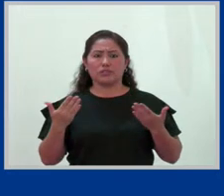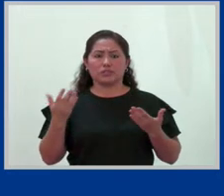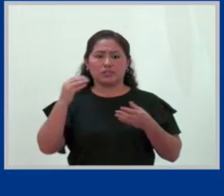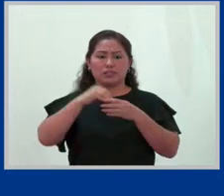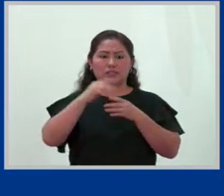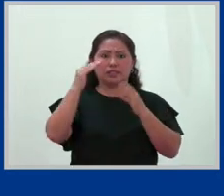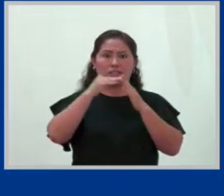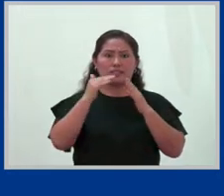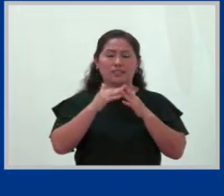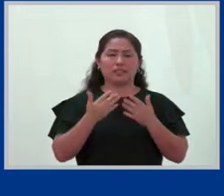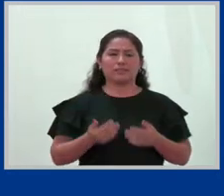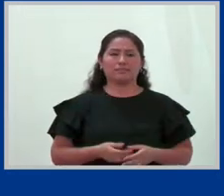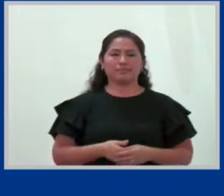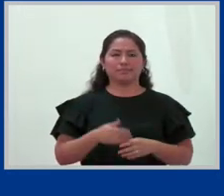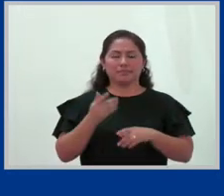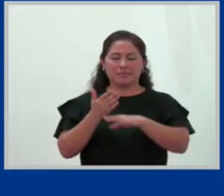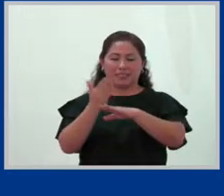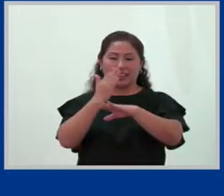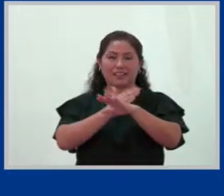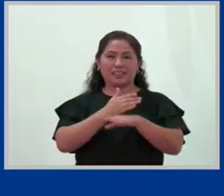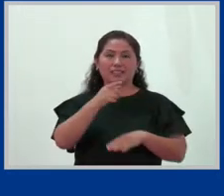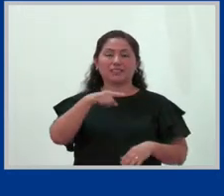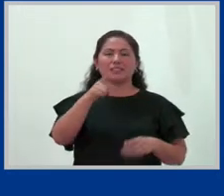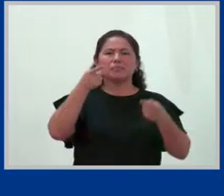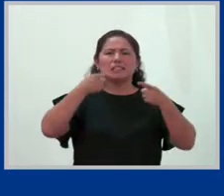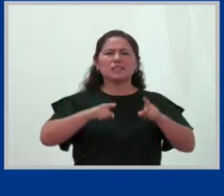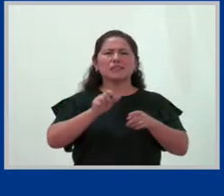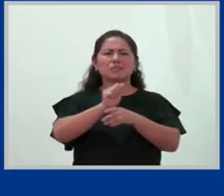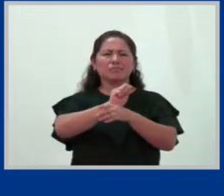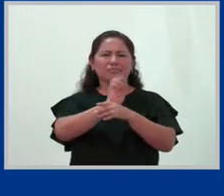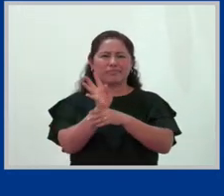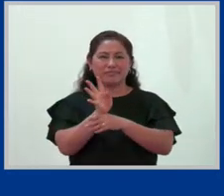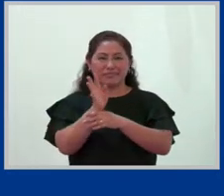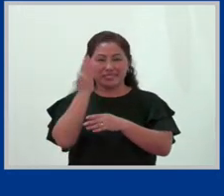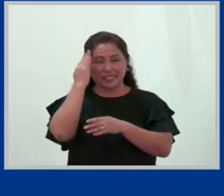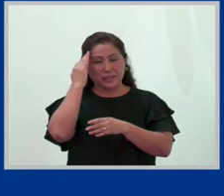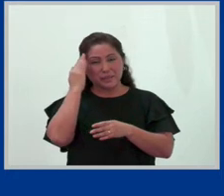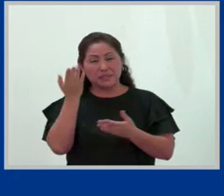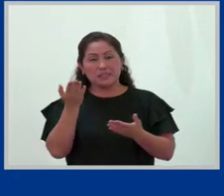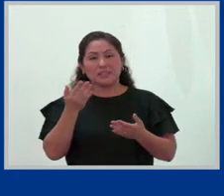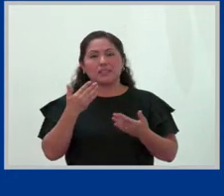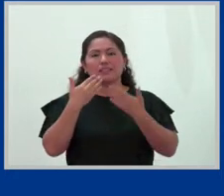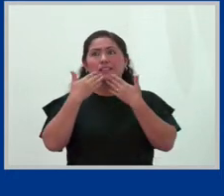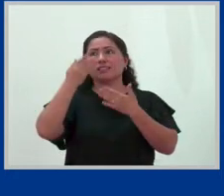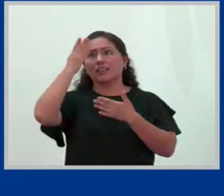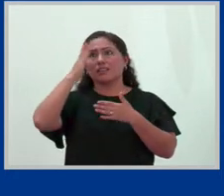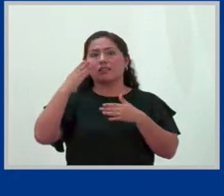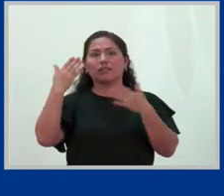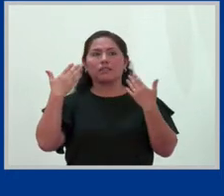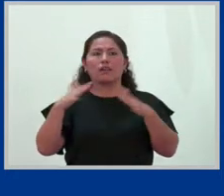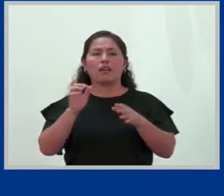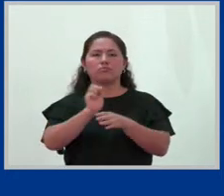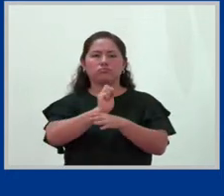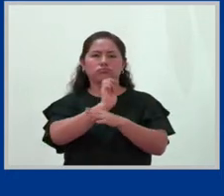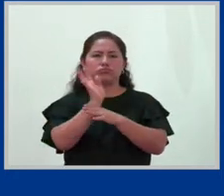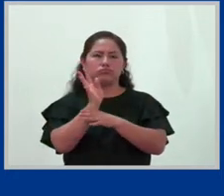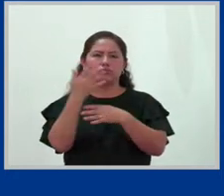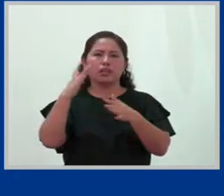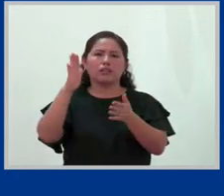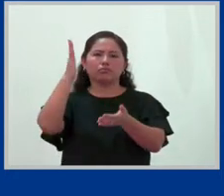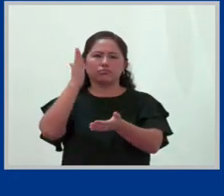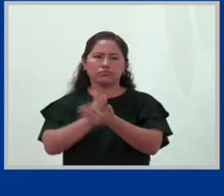¿Qué pasó en pandemia? Hay que reflexionar, porque la pandemia, gracias a Dios, podemos decir que ha sido superada, la emergencia